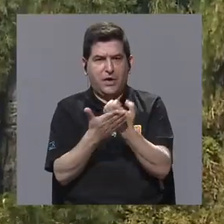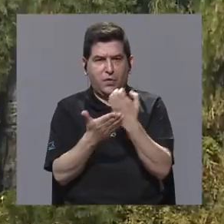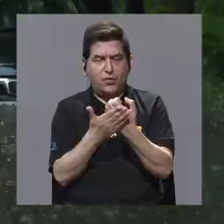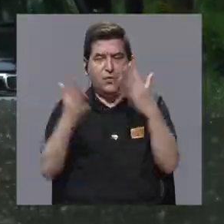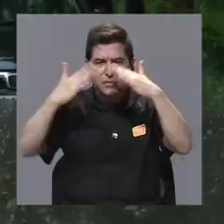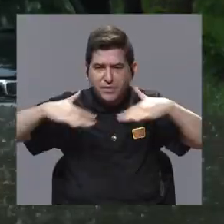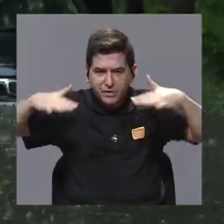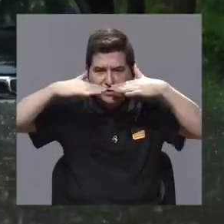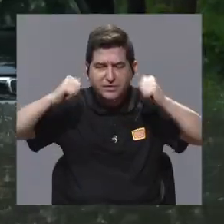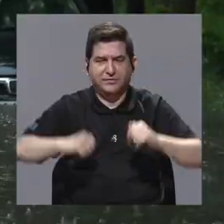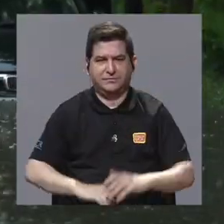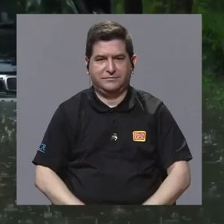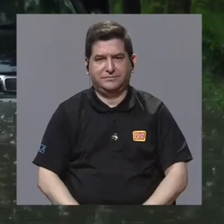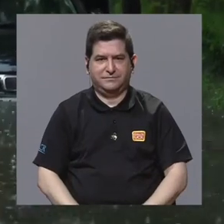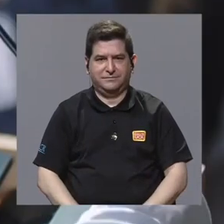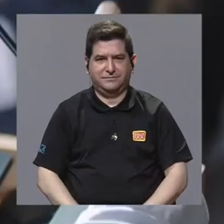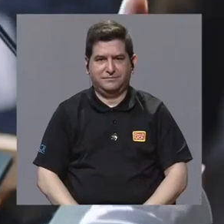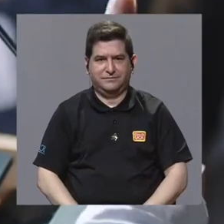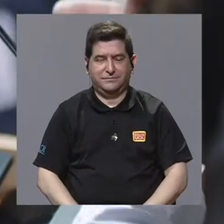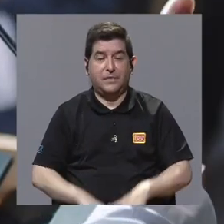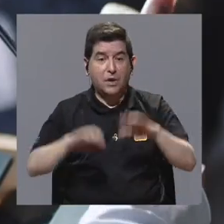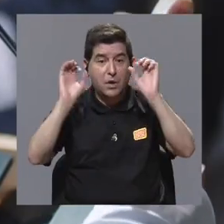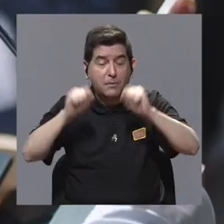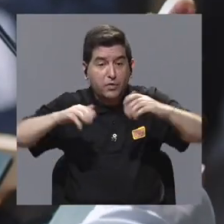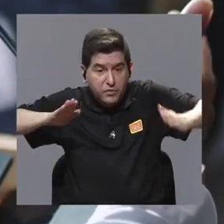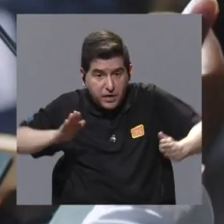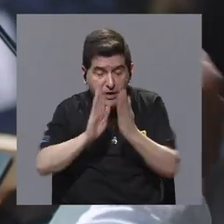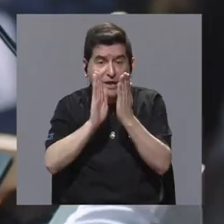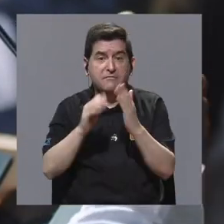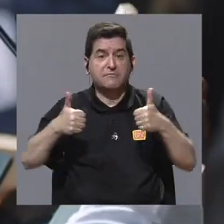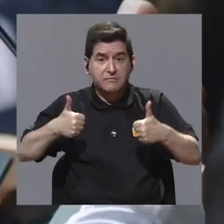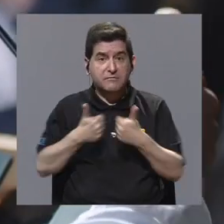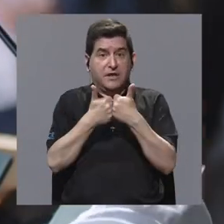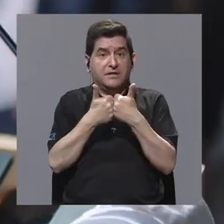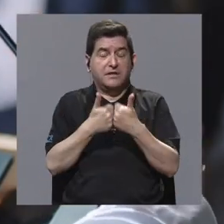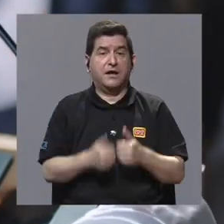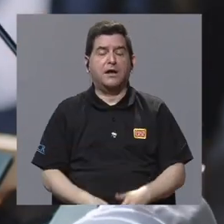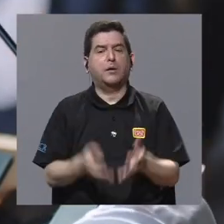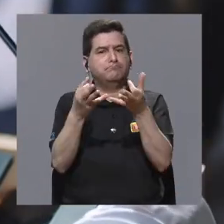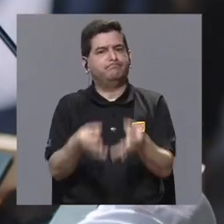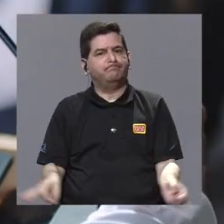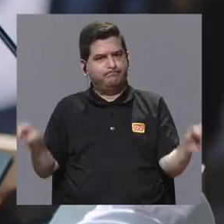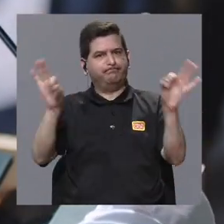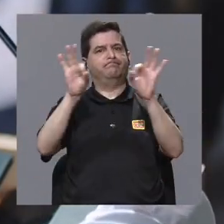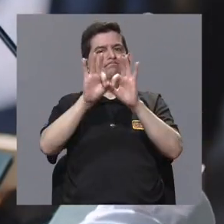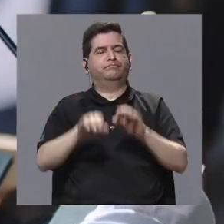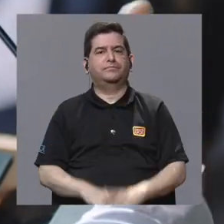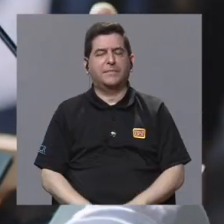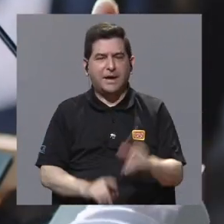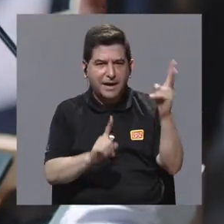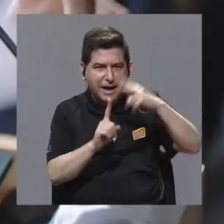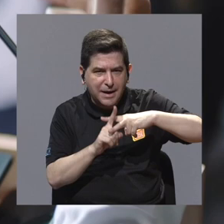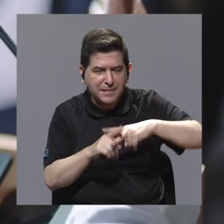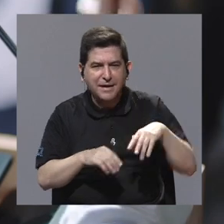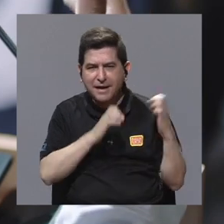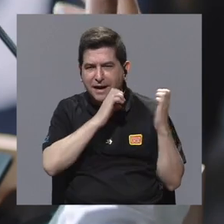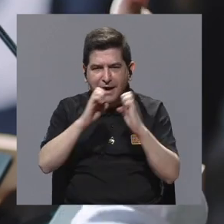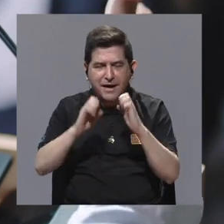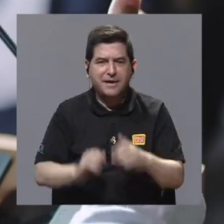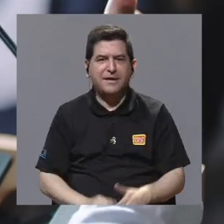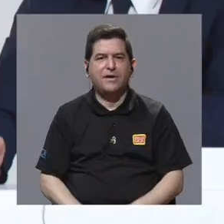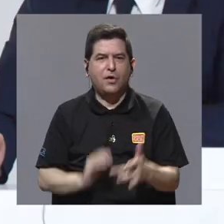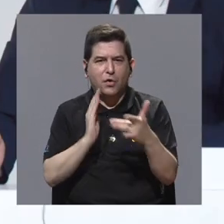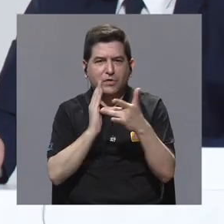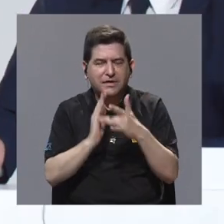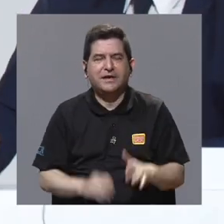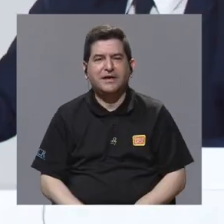económicos y ambientales. Y para poder hacer frente a estos retos, es de suma importancia poner en práctica estrategias